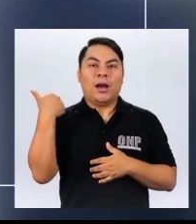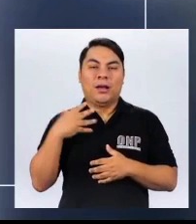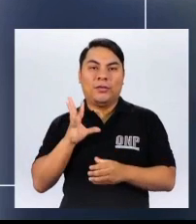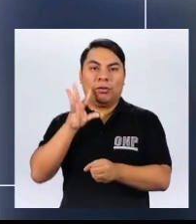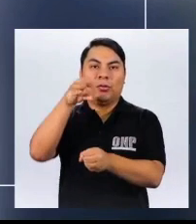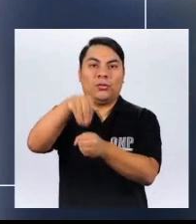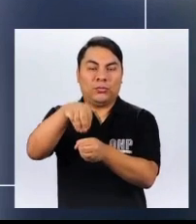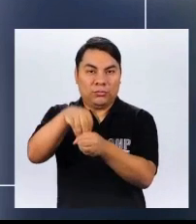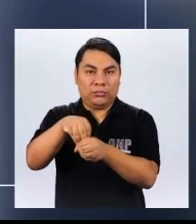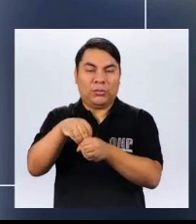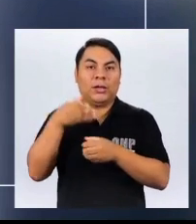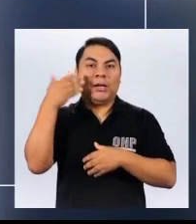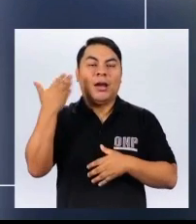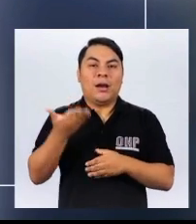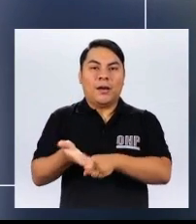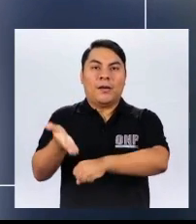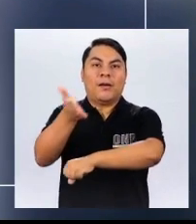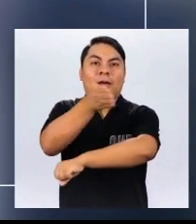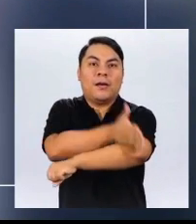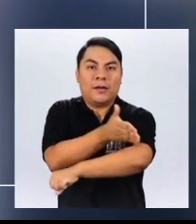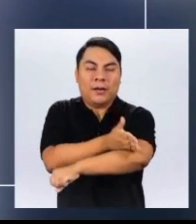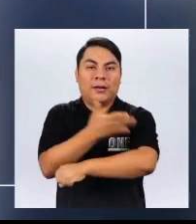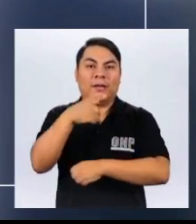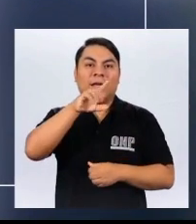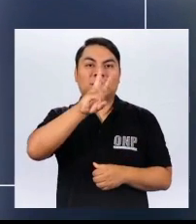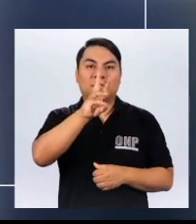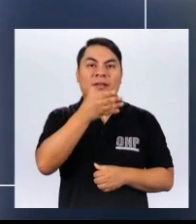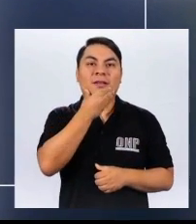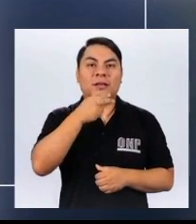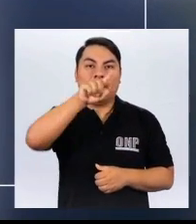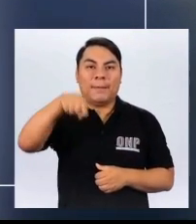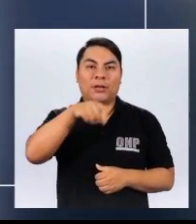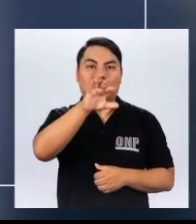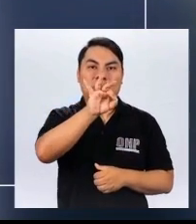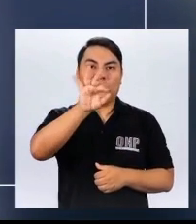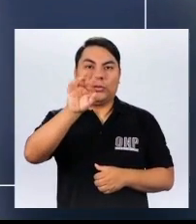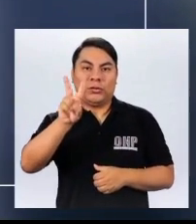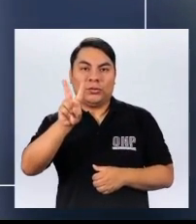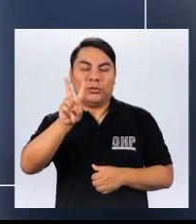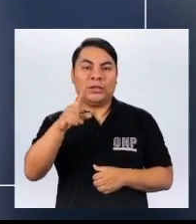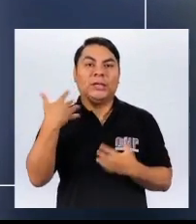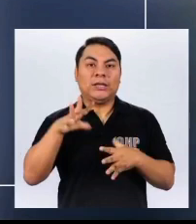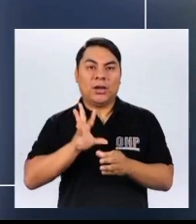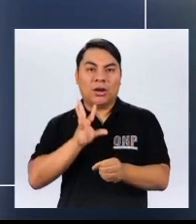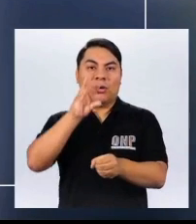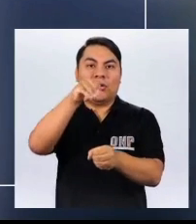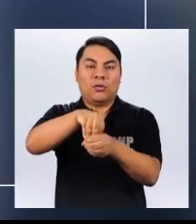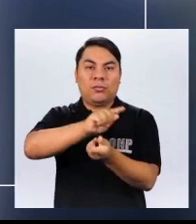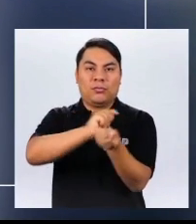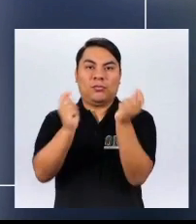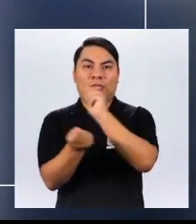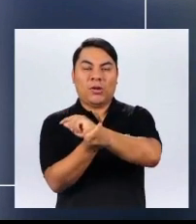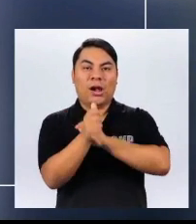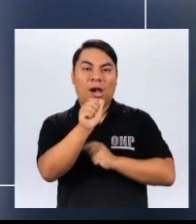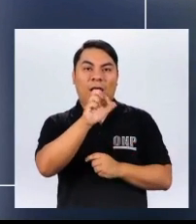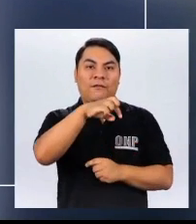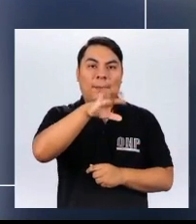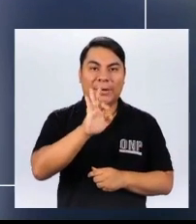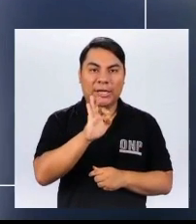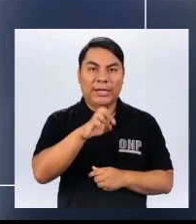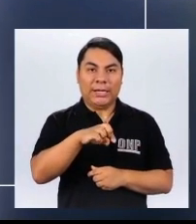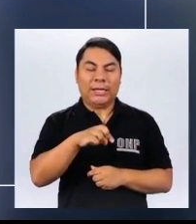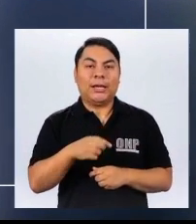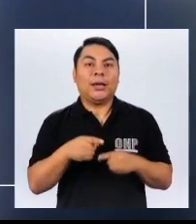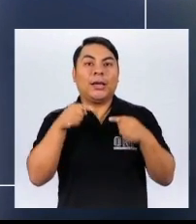afiliado al Sistema Nacional de Pensiones con anterioridad al 6 de diciembre de 1992 y haberse afiliado al Sistema Privado de Pensiones